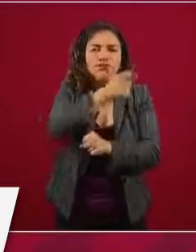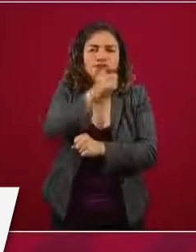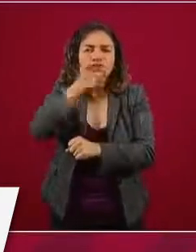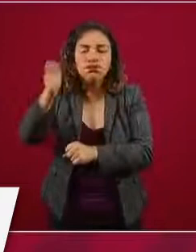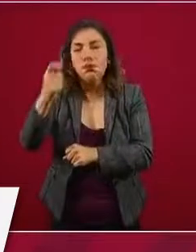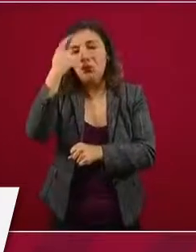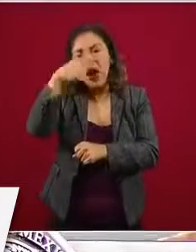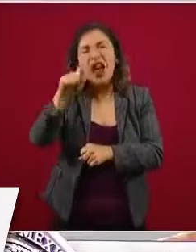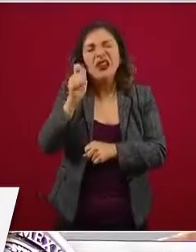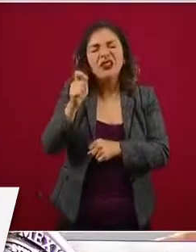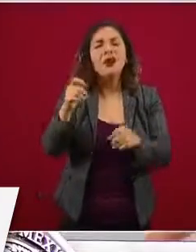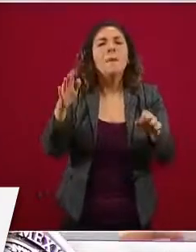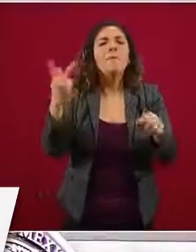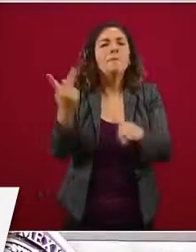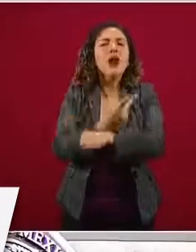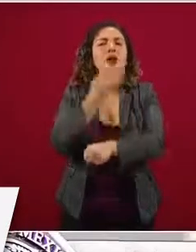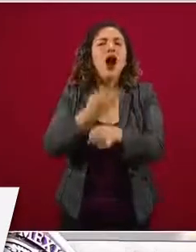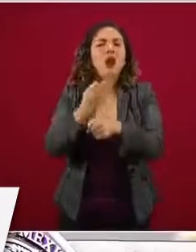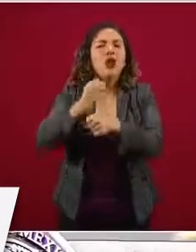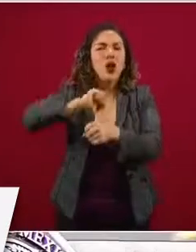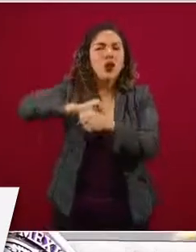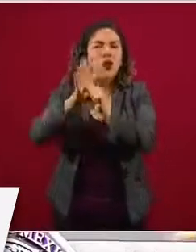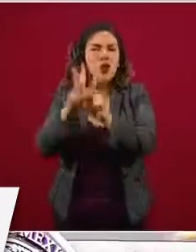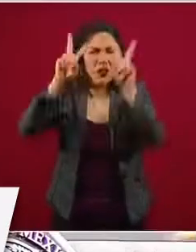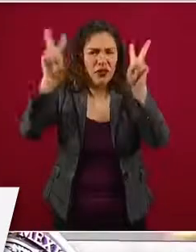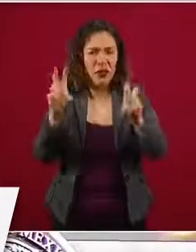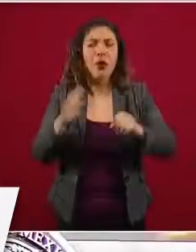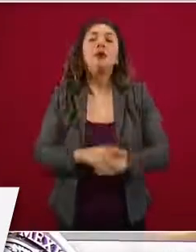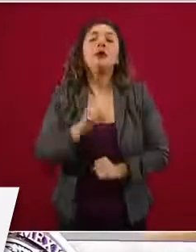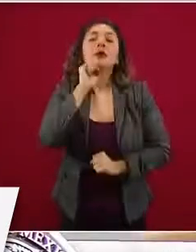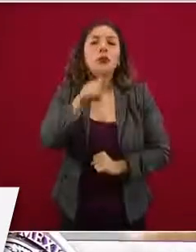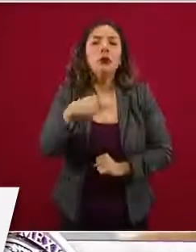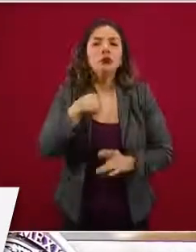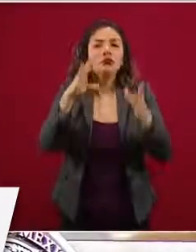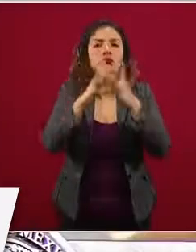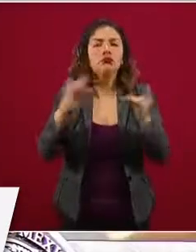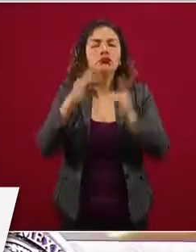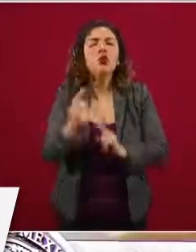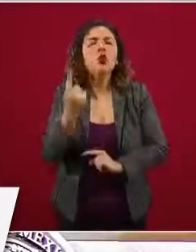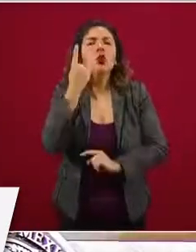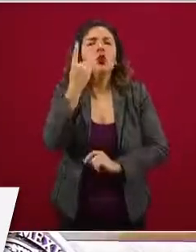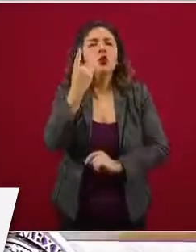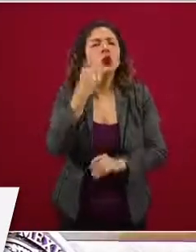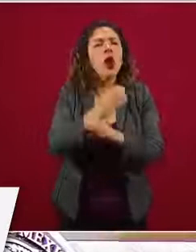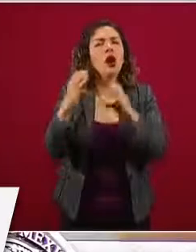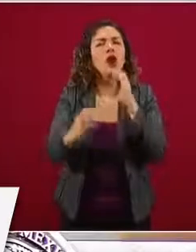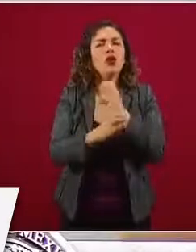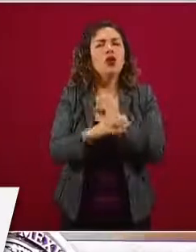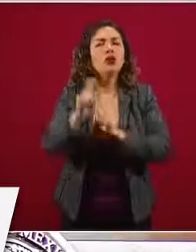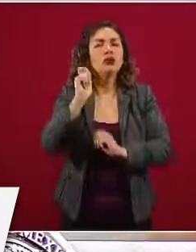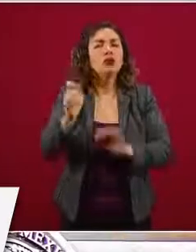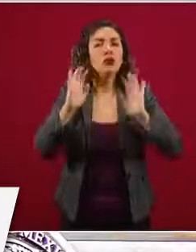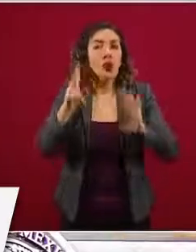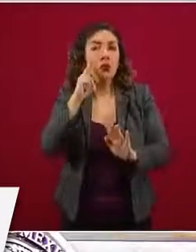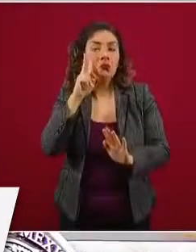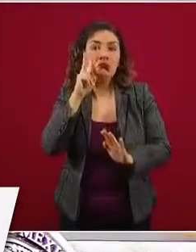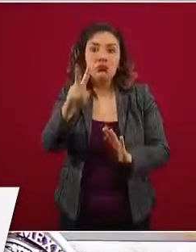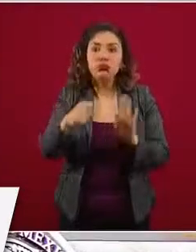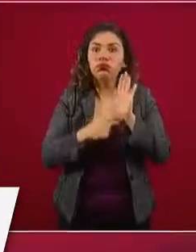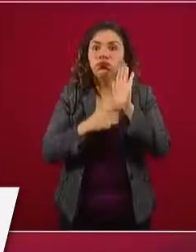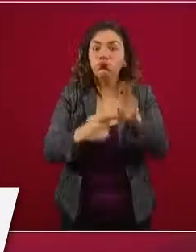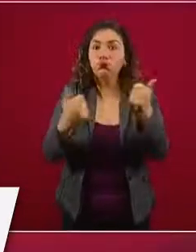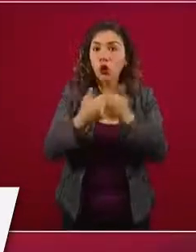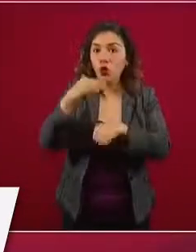lo que está ocurriendo con la epidemia. Y también vamos a comentar sobre uno de los elementos que ya está destacando el